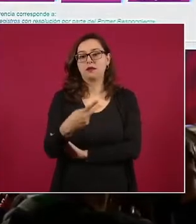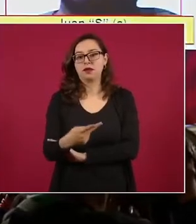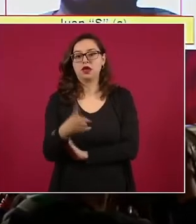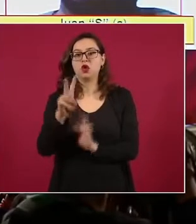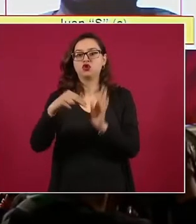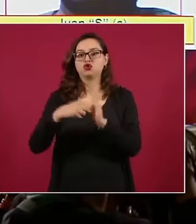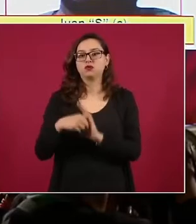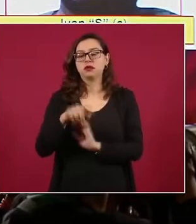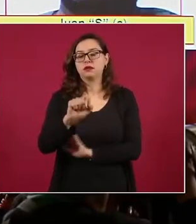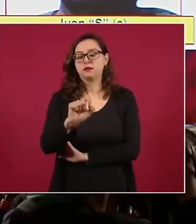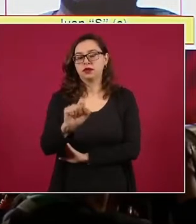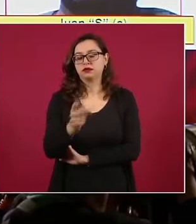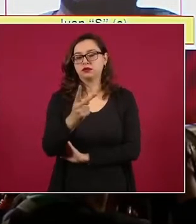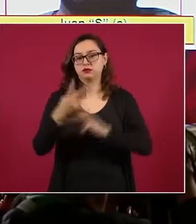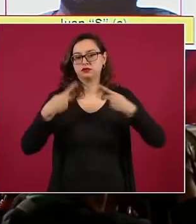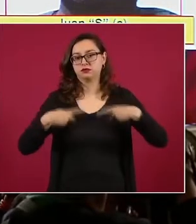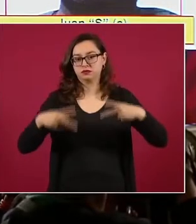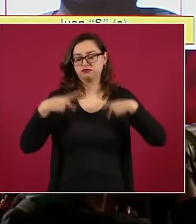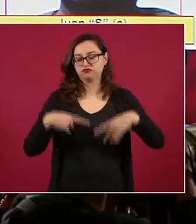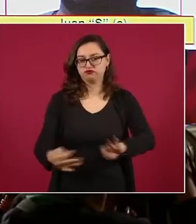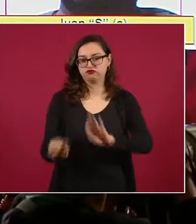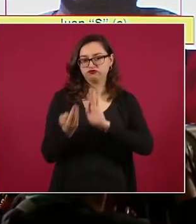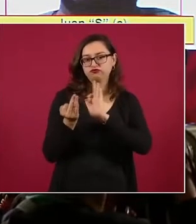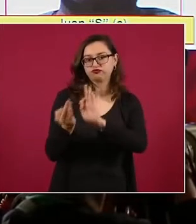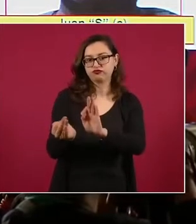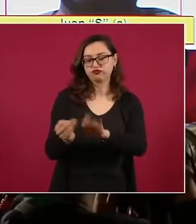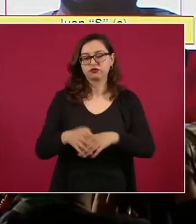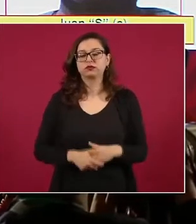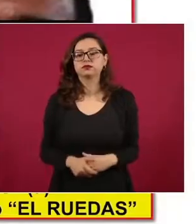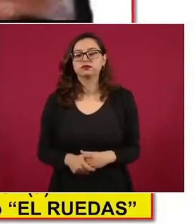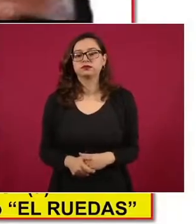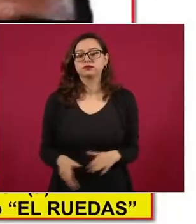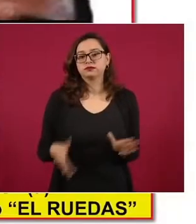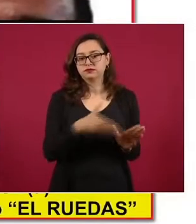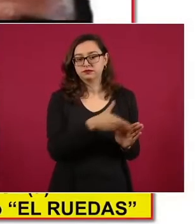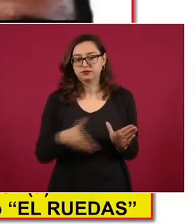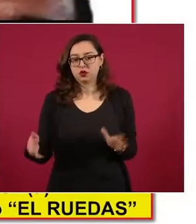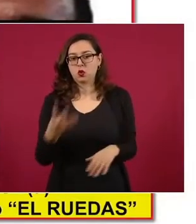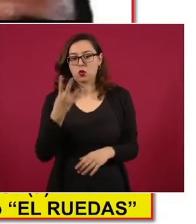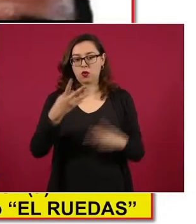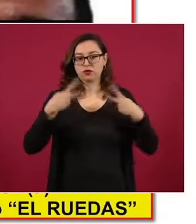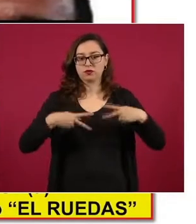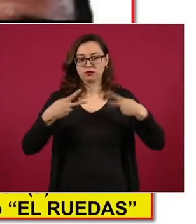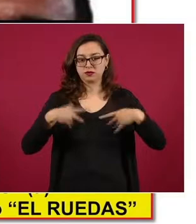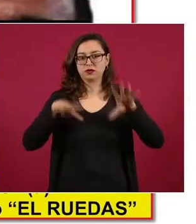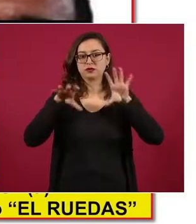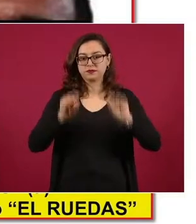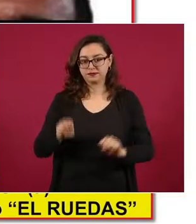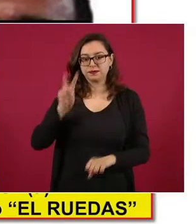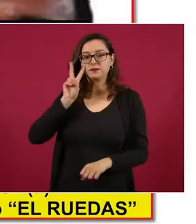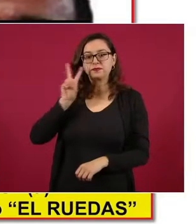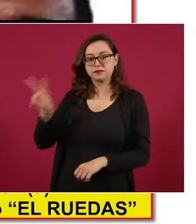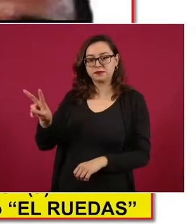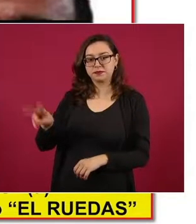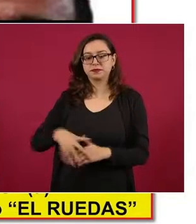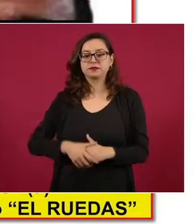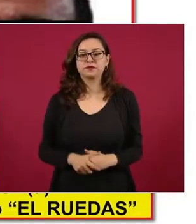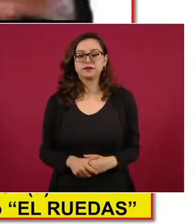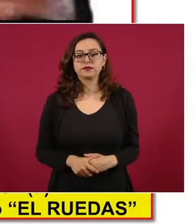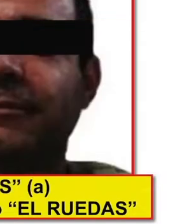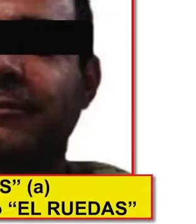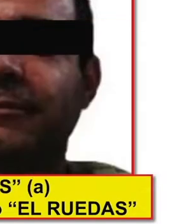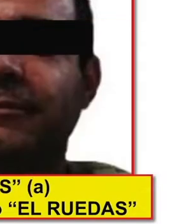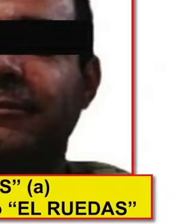Siguiente. Informar que durante este periodo hubo cuatro personas extraditadas a los Estados